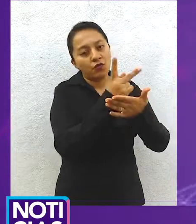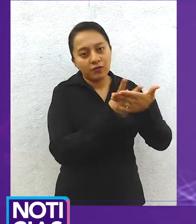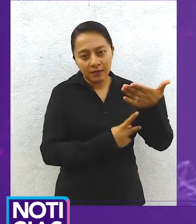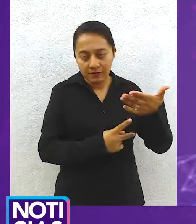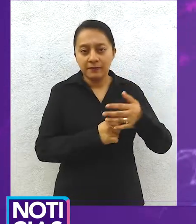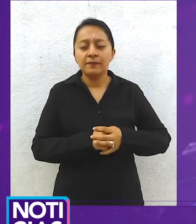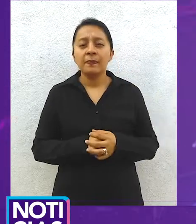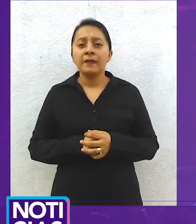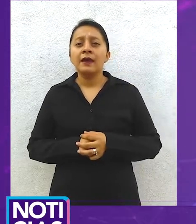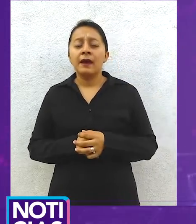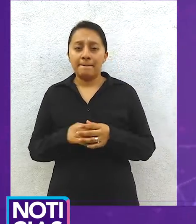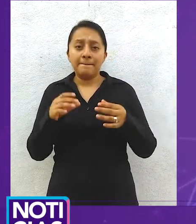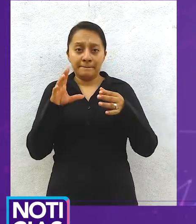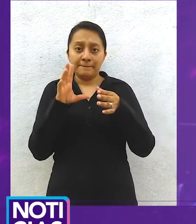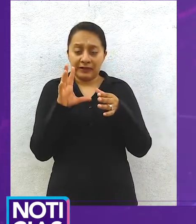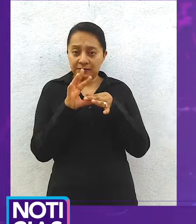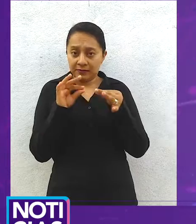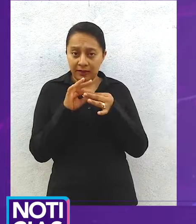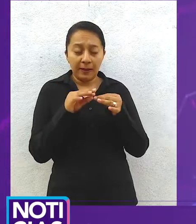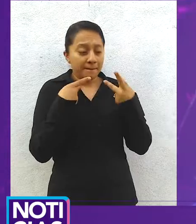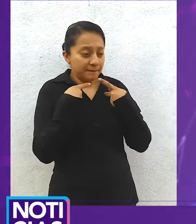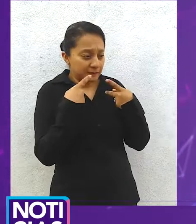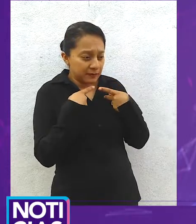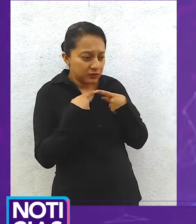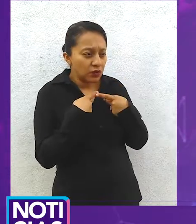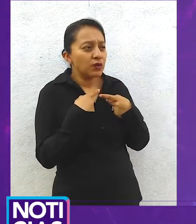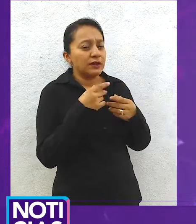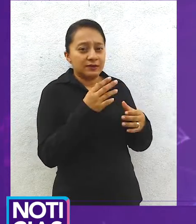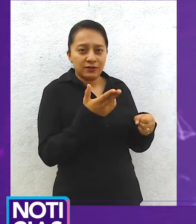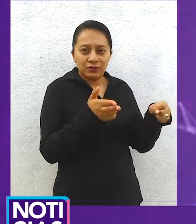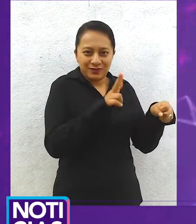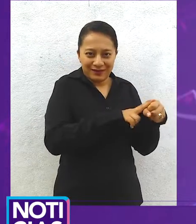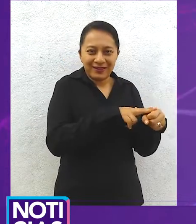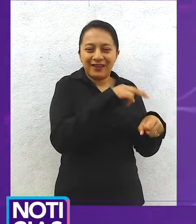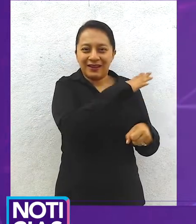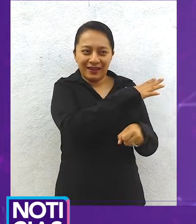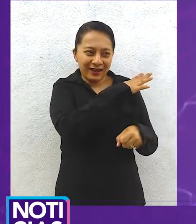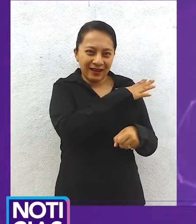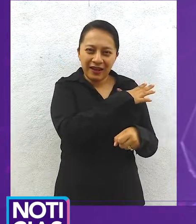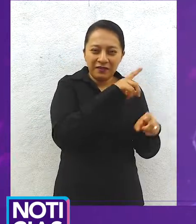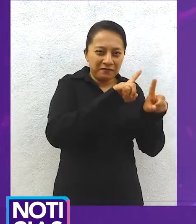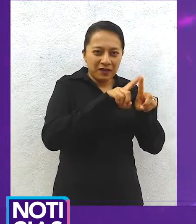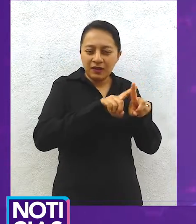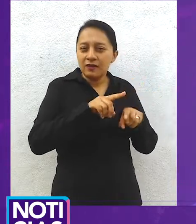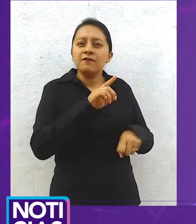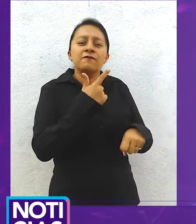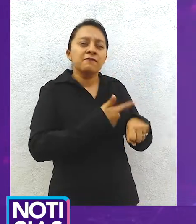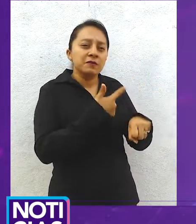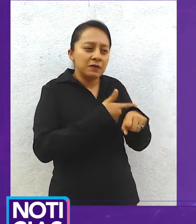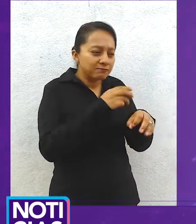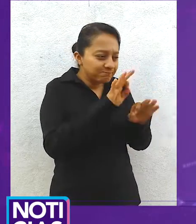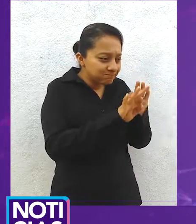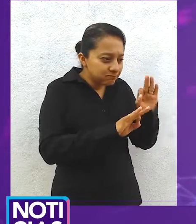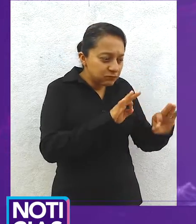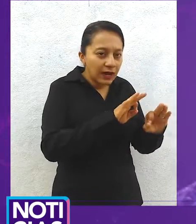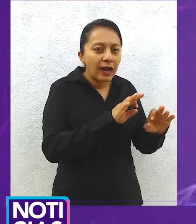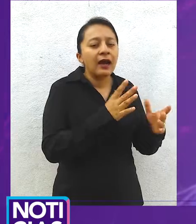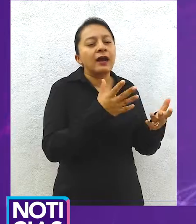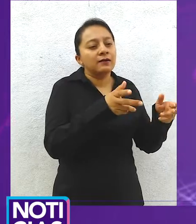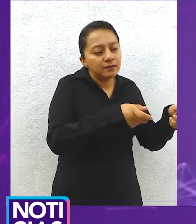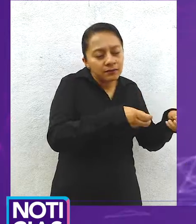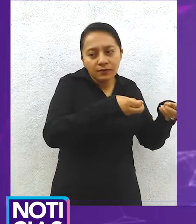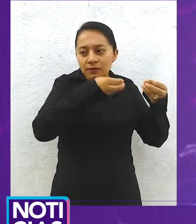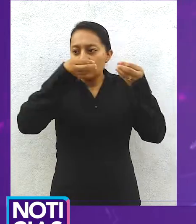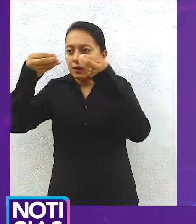atendidos en el Hospital de Especiales del Niño y la Mujer y en el caso de la atención de todas las emergencias que no sean por enfermedad